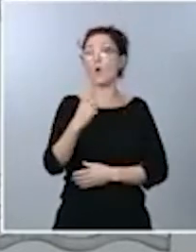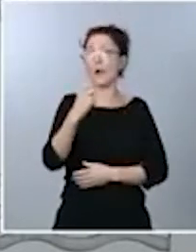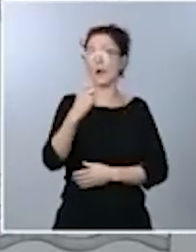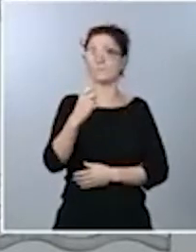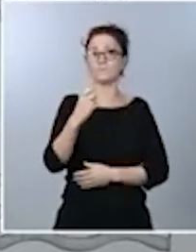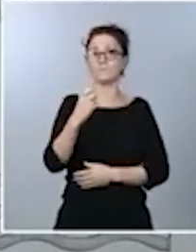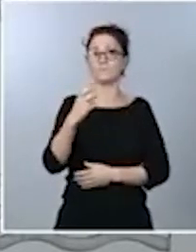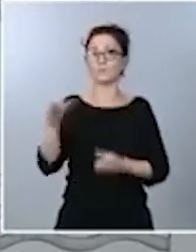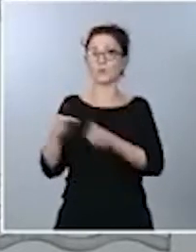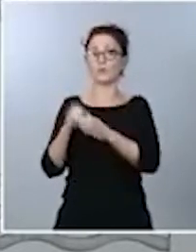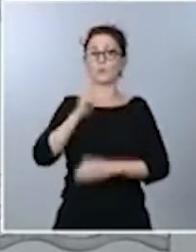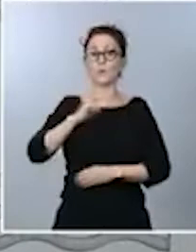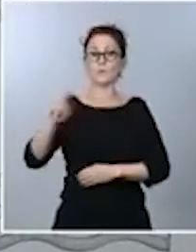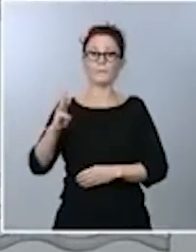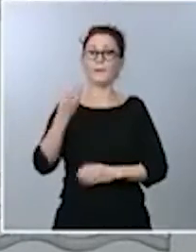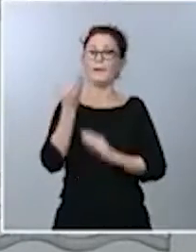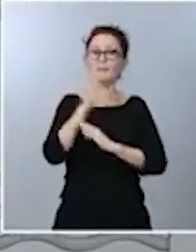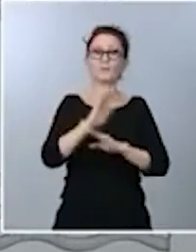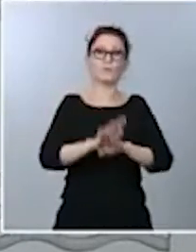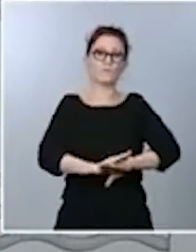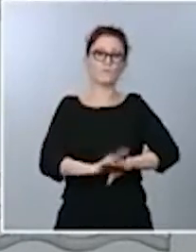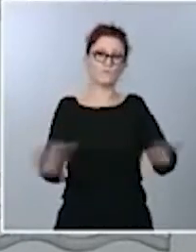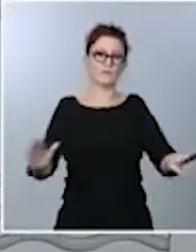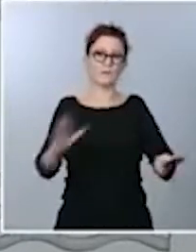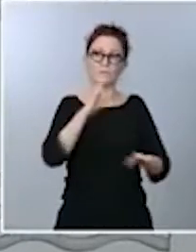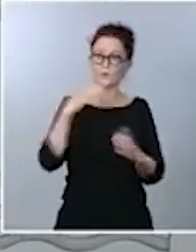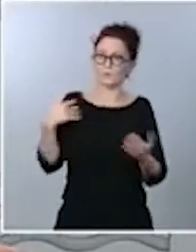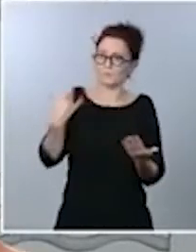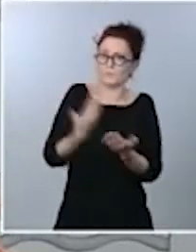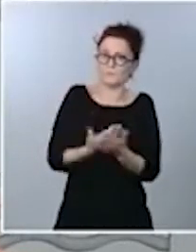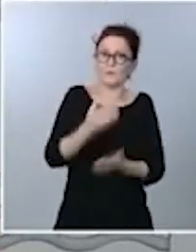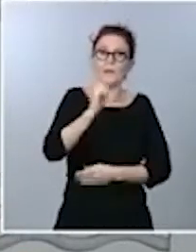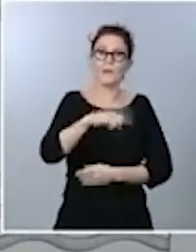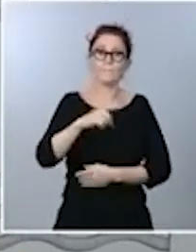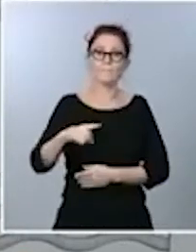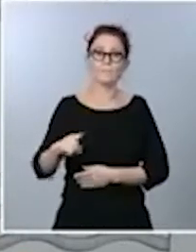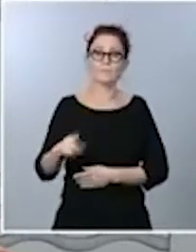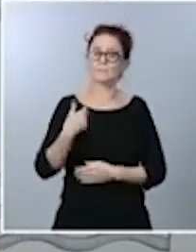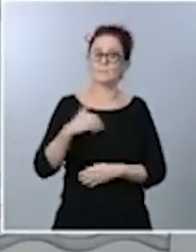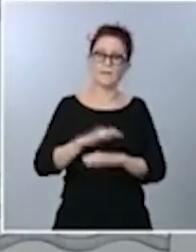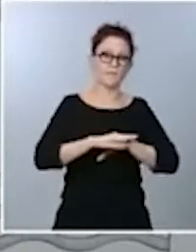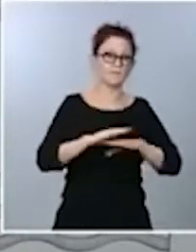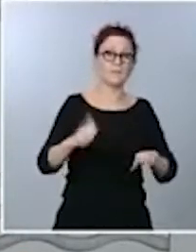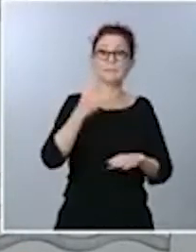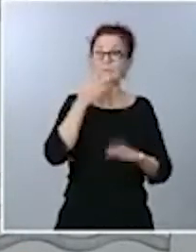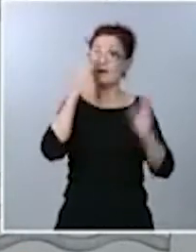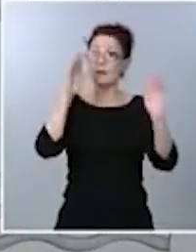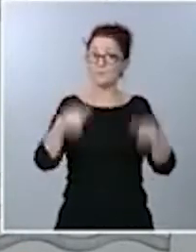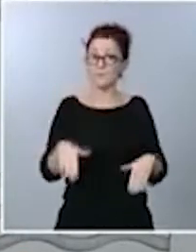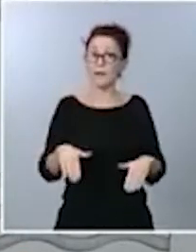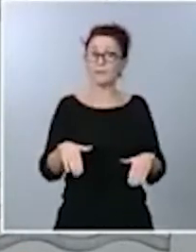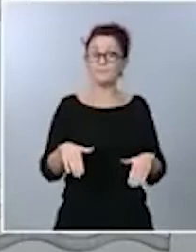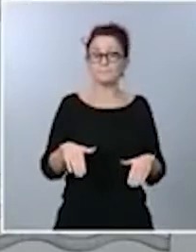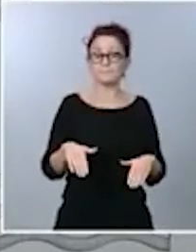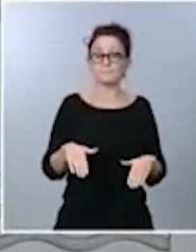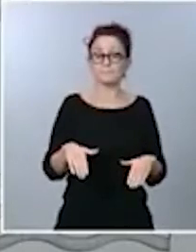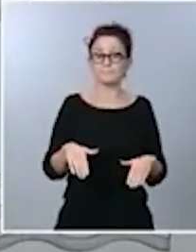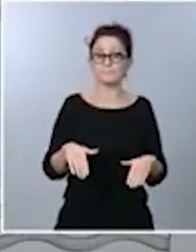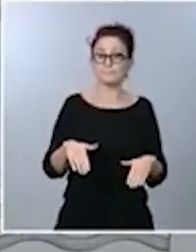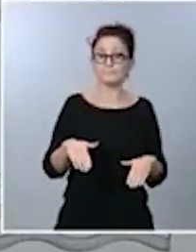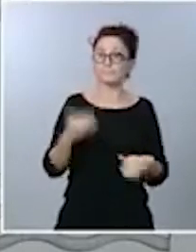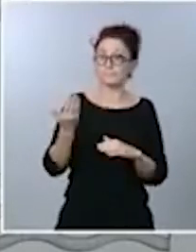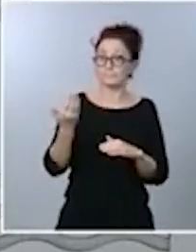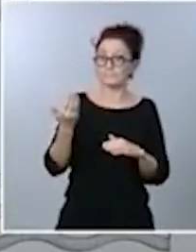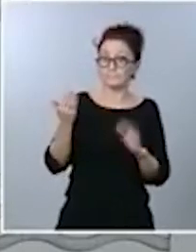actitud que ha mantenido durante todos estos meses. Y, si esa es la cuestión, pues, efectivamente, estaremos dispuestos, como siempre,